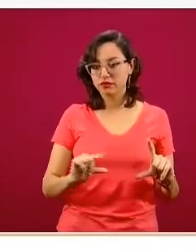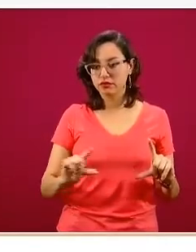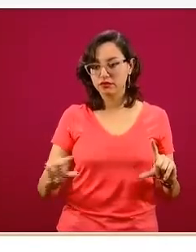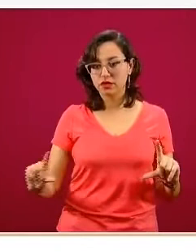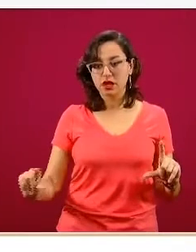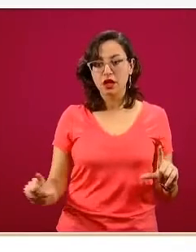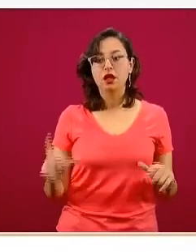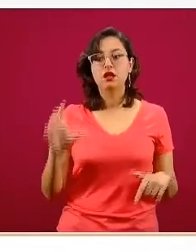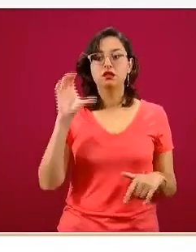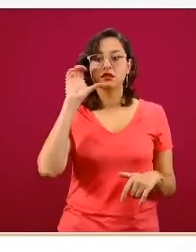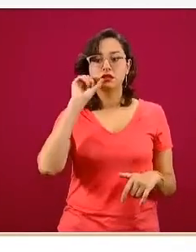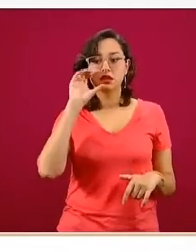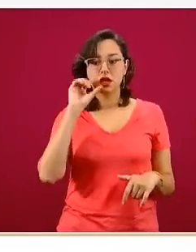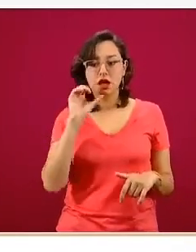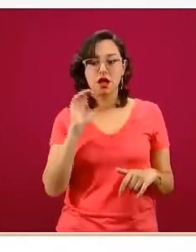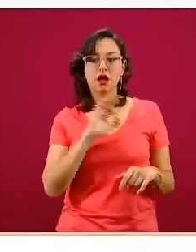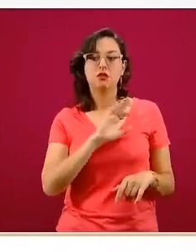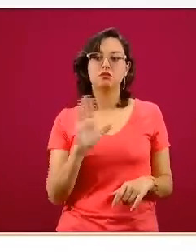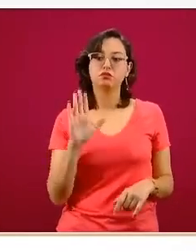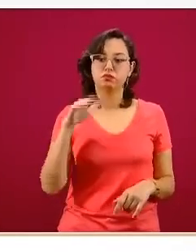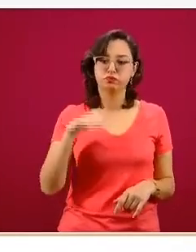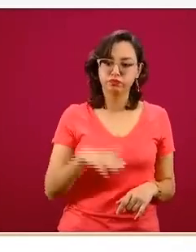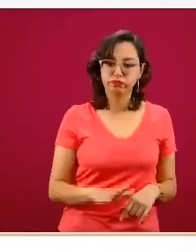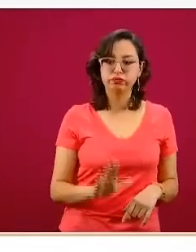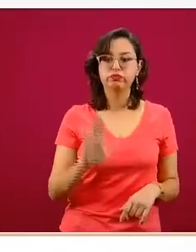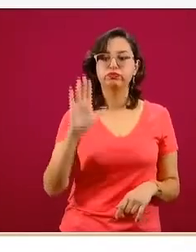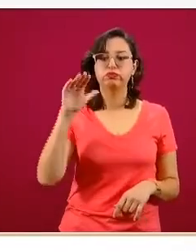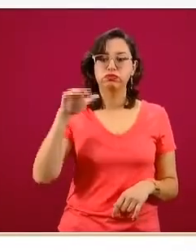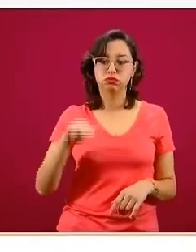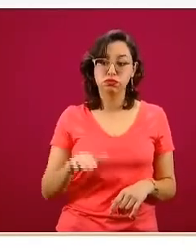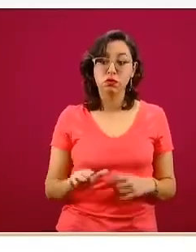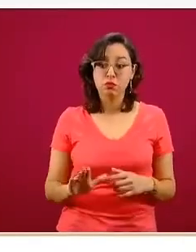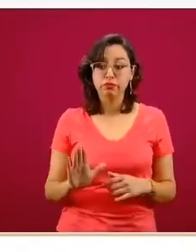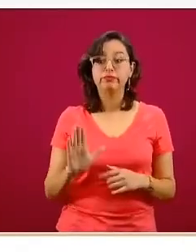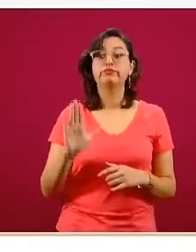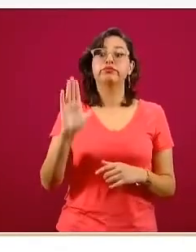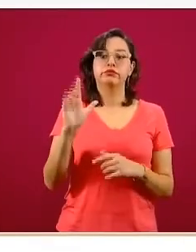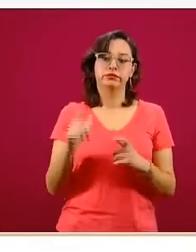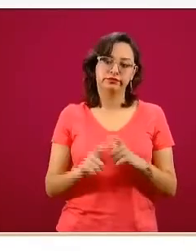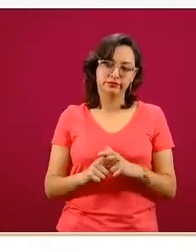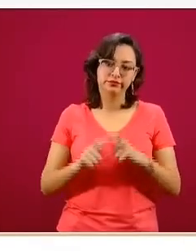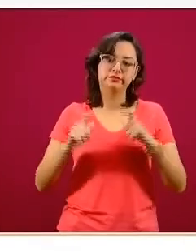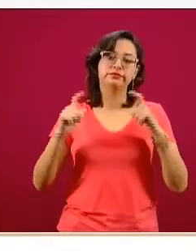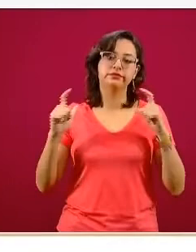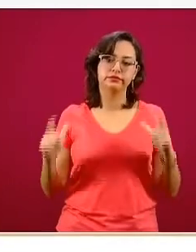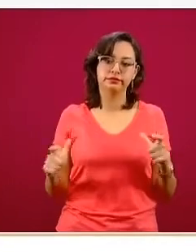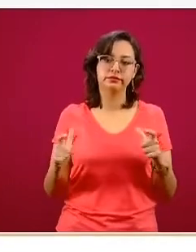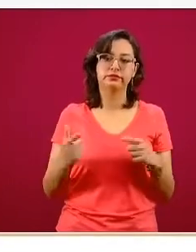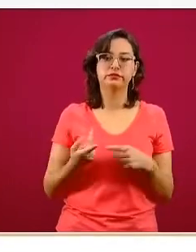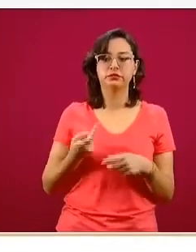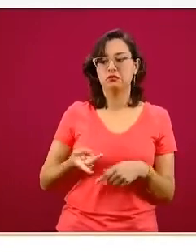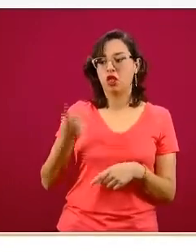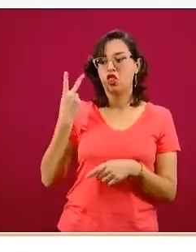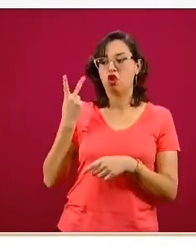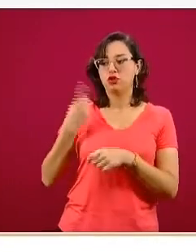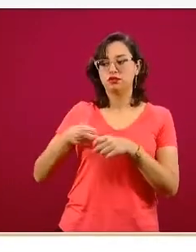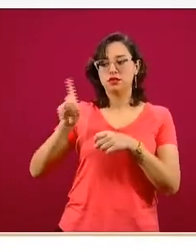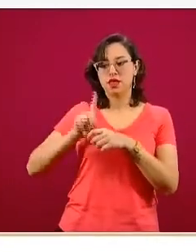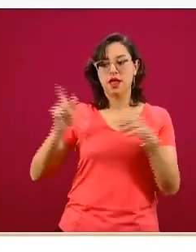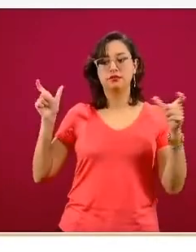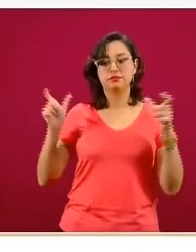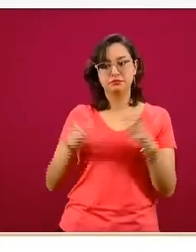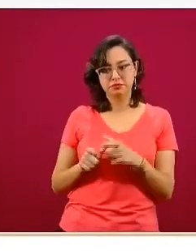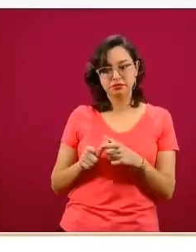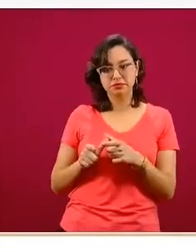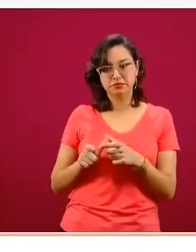parte de abajo, podemos ver cómo hay ese nuevo incremento, que es superior a lo que veíamos en los dos días previos, lo cual